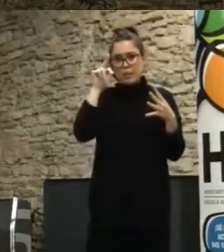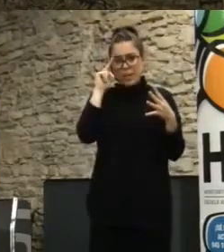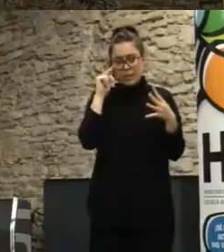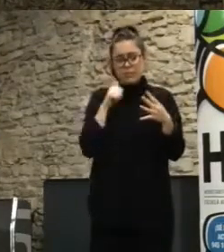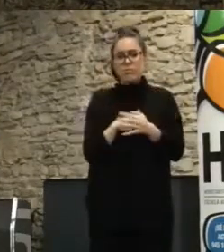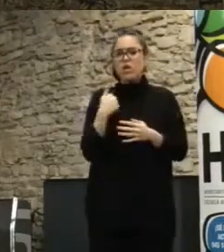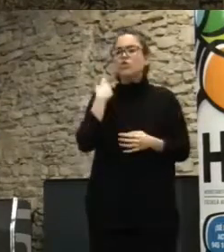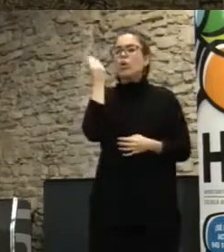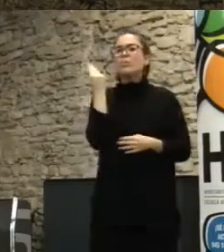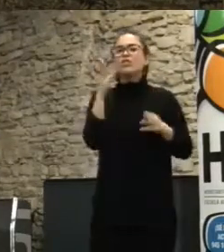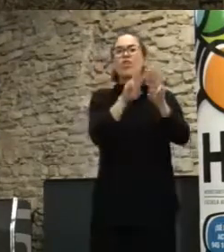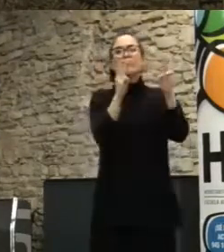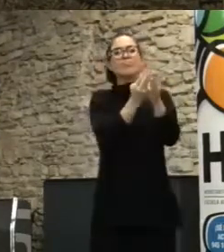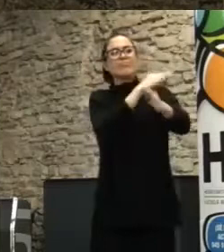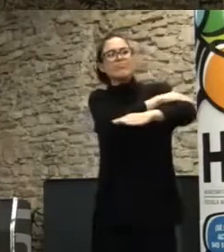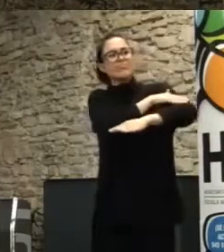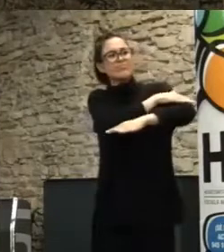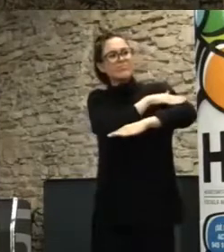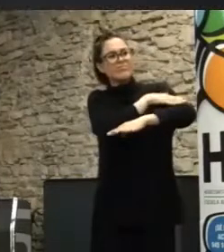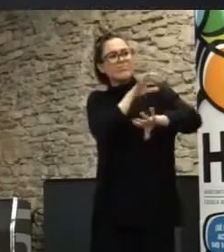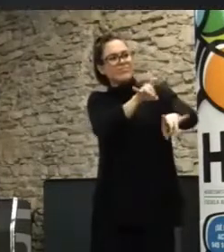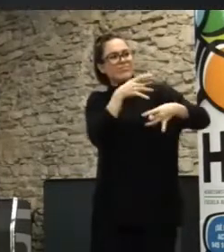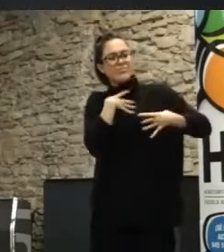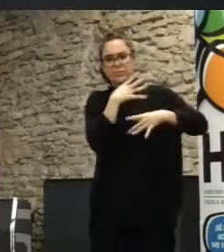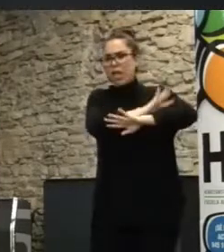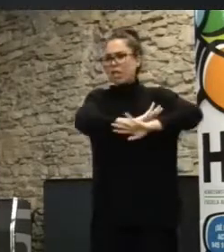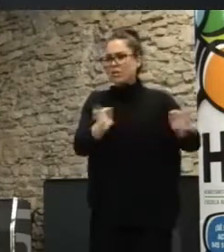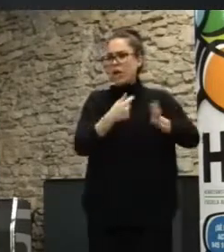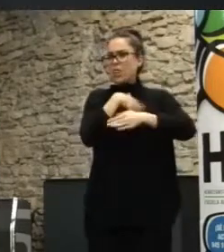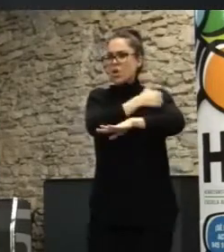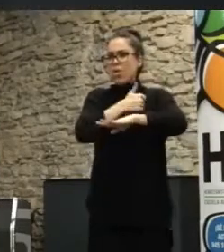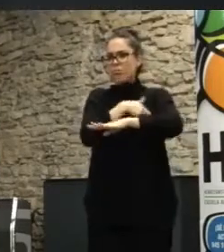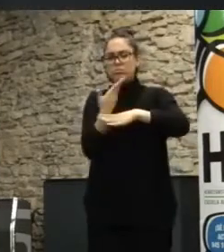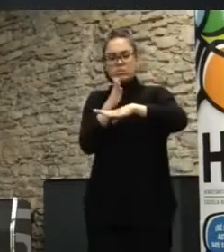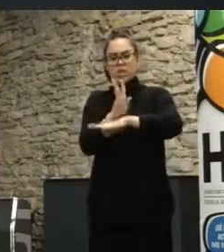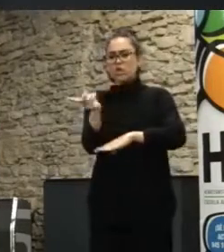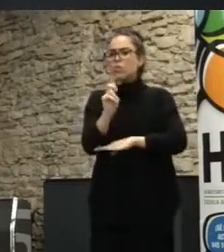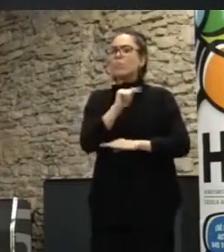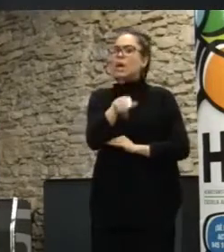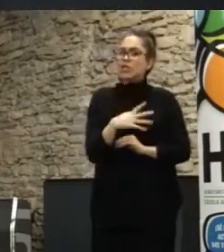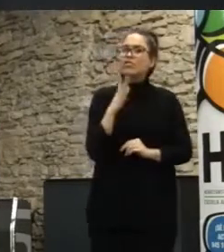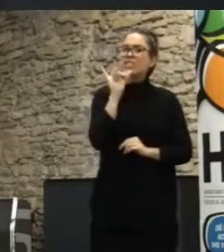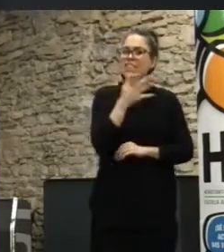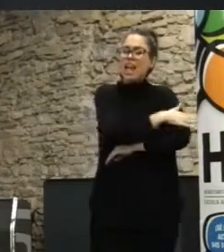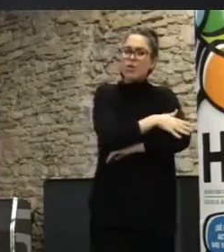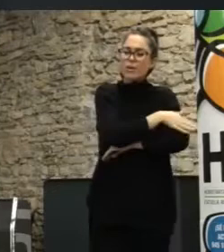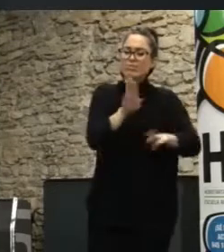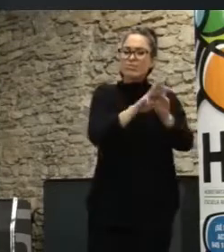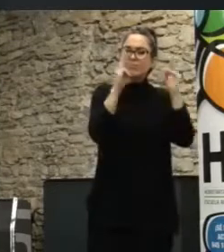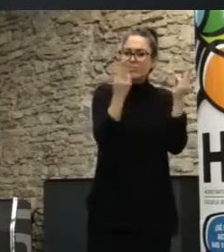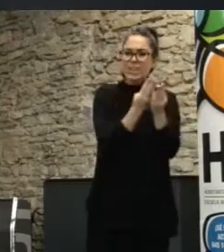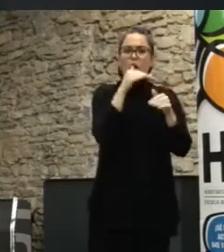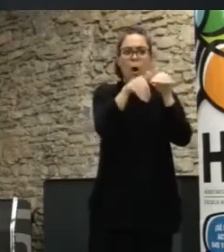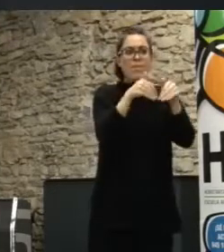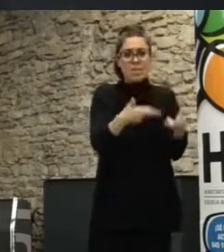sustituya 100% una política representativa son mecanismos complementarios que mejoran y adaptan más la democracia